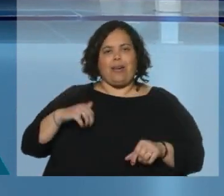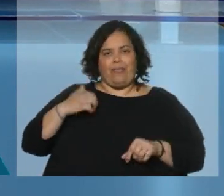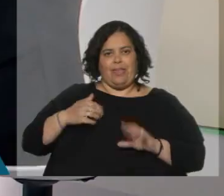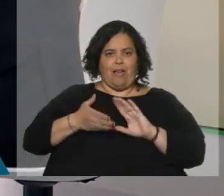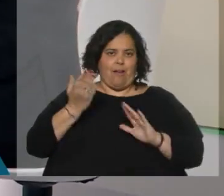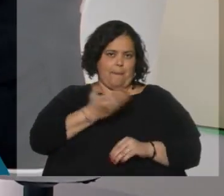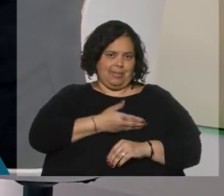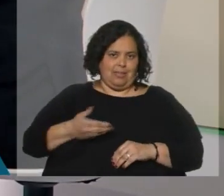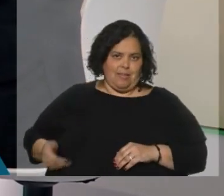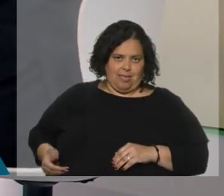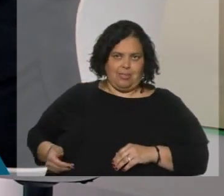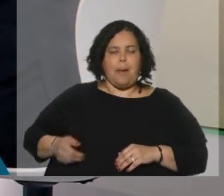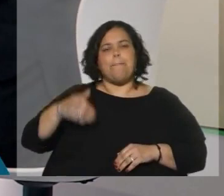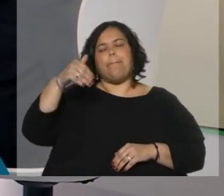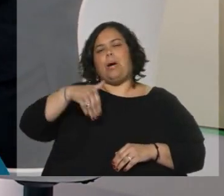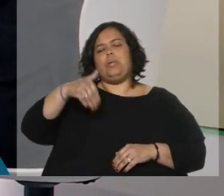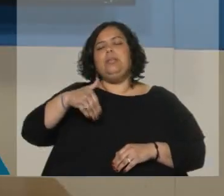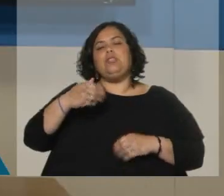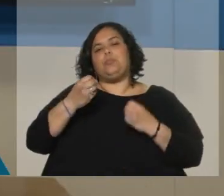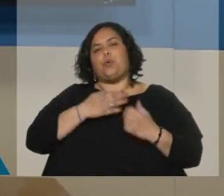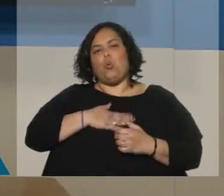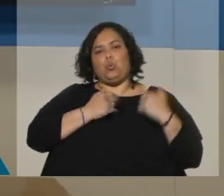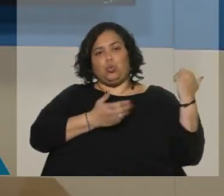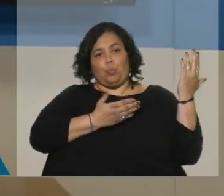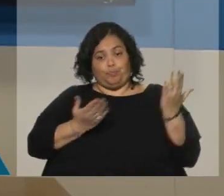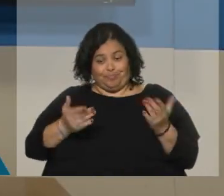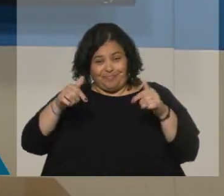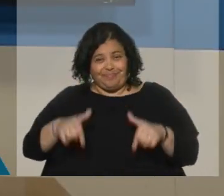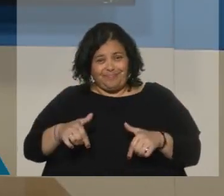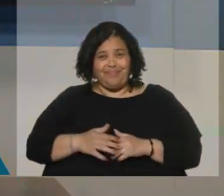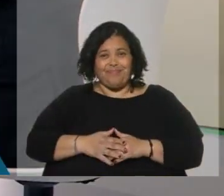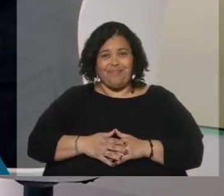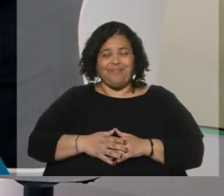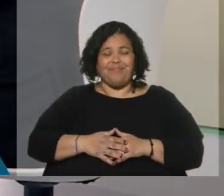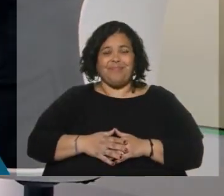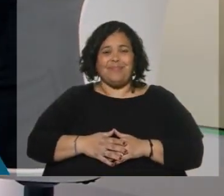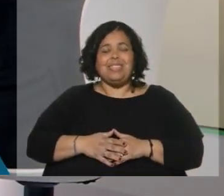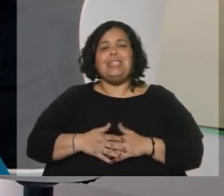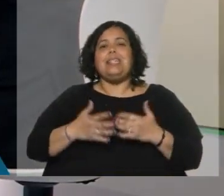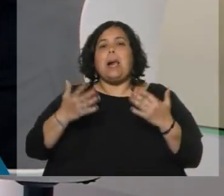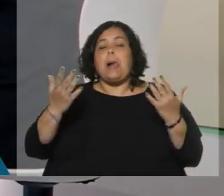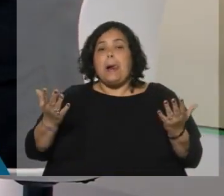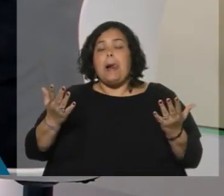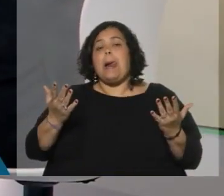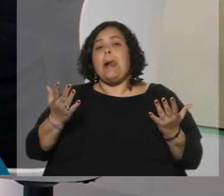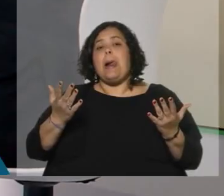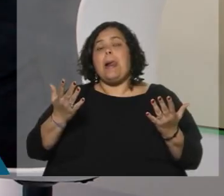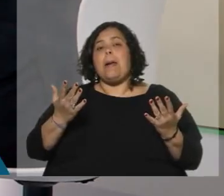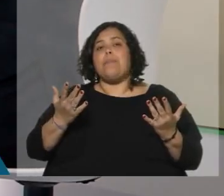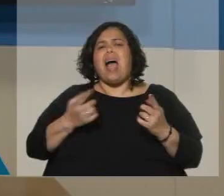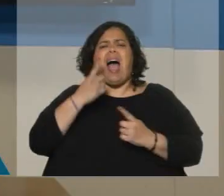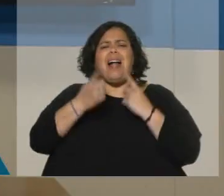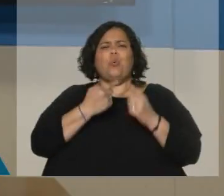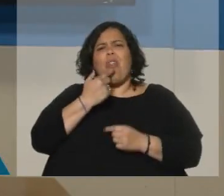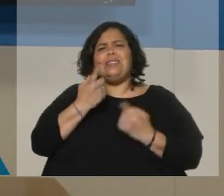Mauricio Raufetti, es un gusto recibirte. ¿Cómo andan? ¿Cómo estás? Saqué a uno y vengo todos los días. Está muy bien. Algunos dicen que fue un debate deslucido.